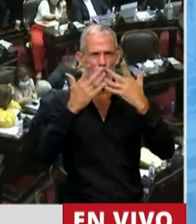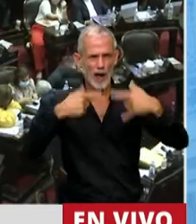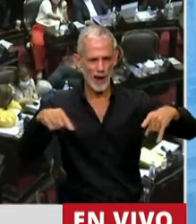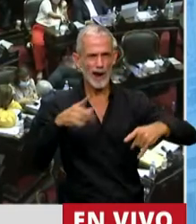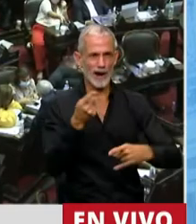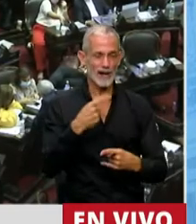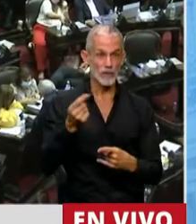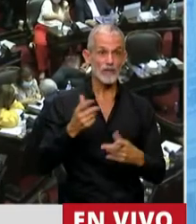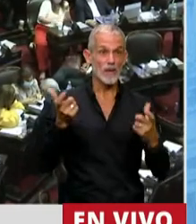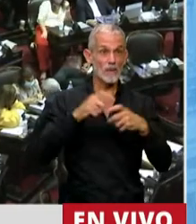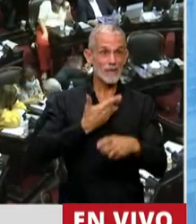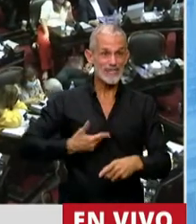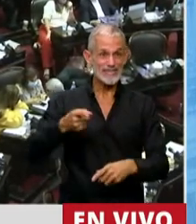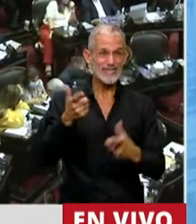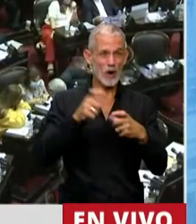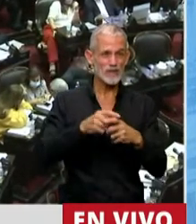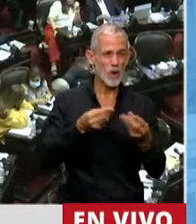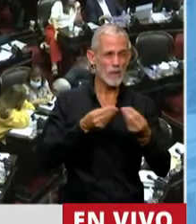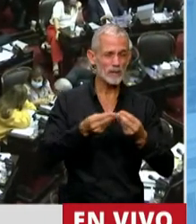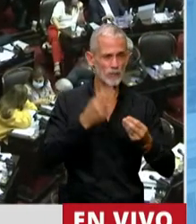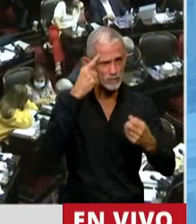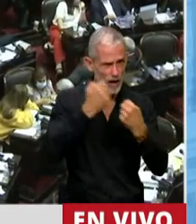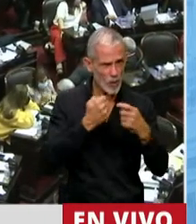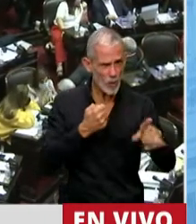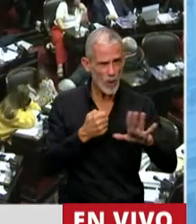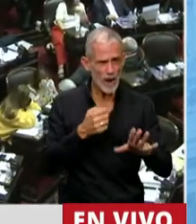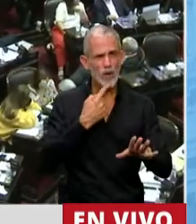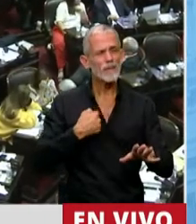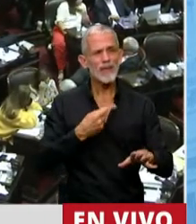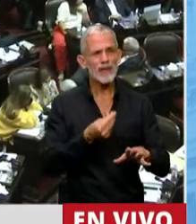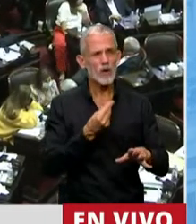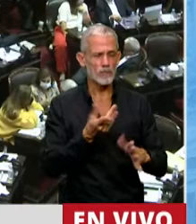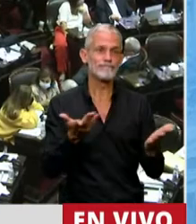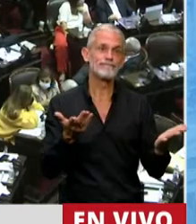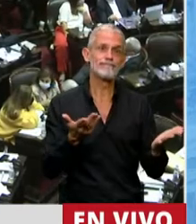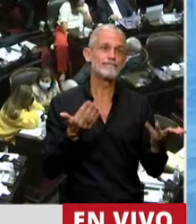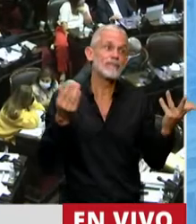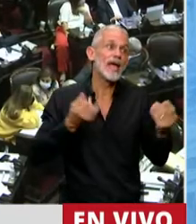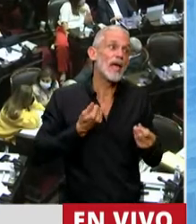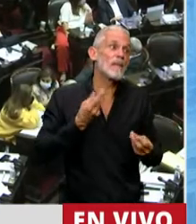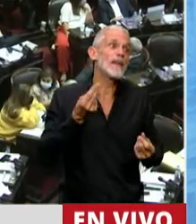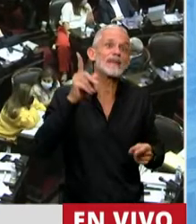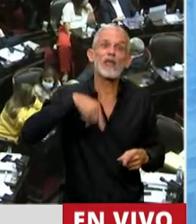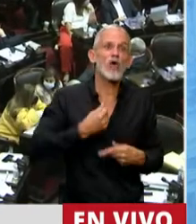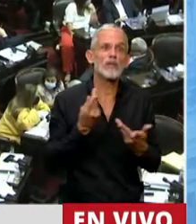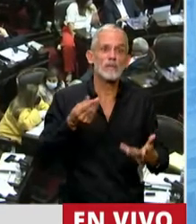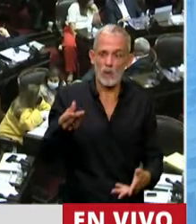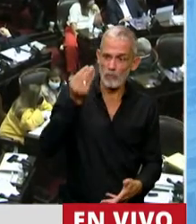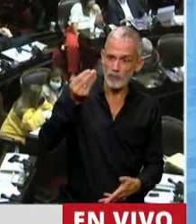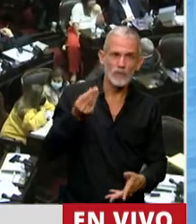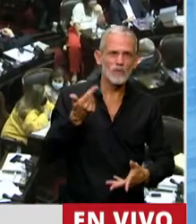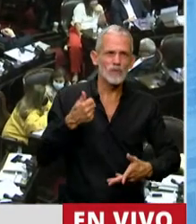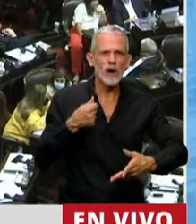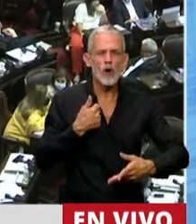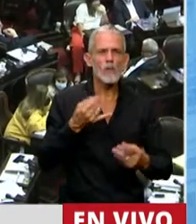al Presidente de la Comisión de Presupuestos me dijo algo que coincido con él, que es, bueno, de algún lado tiene que salir, alguien tiene